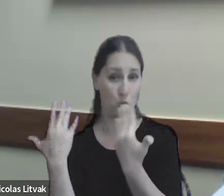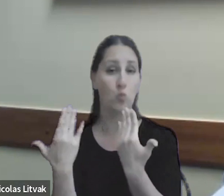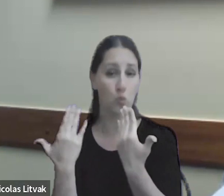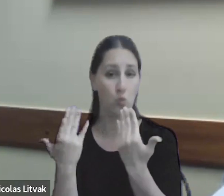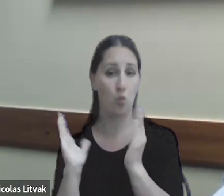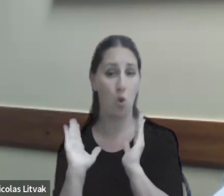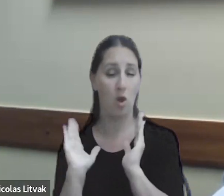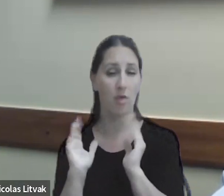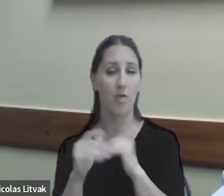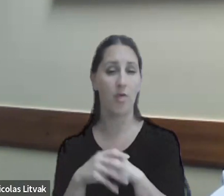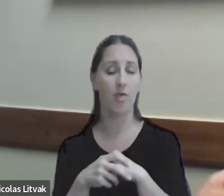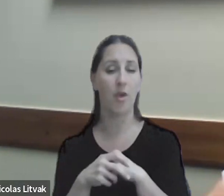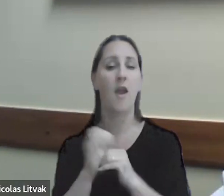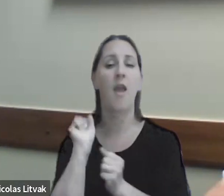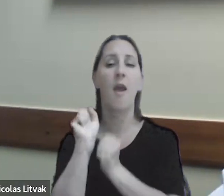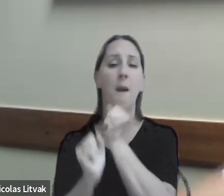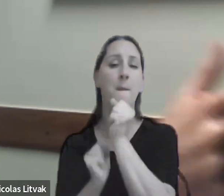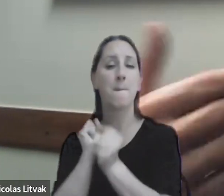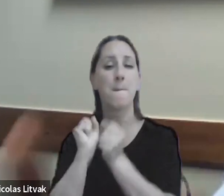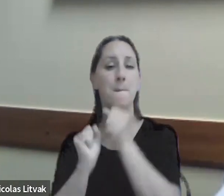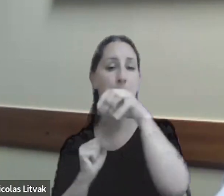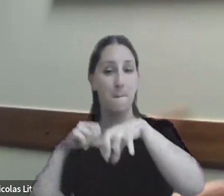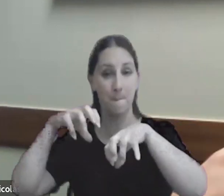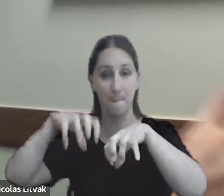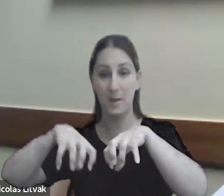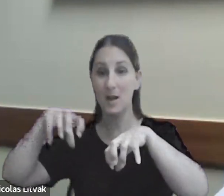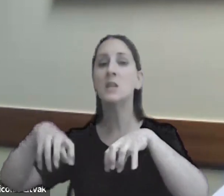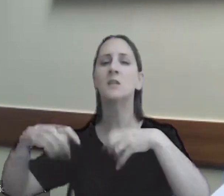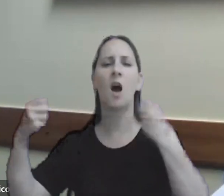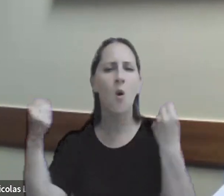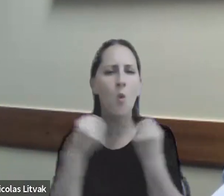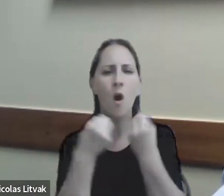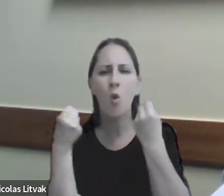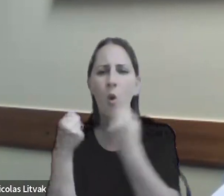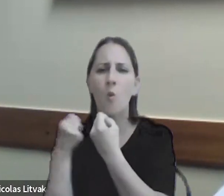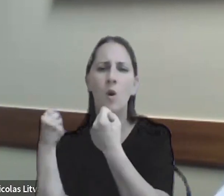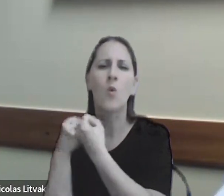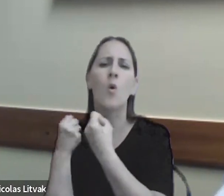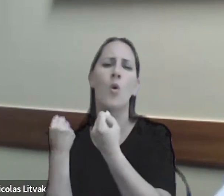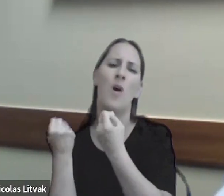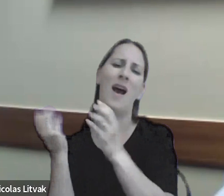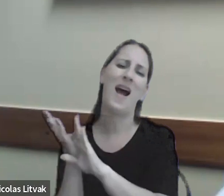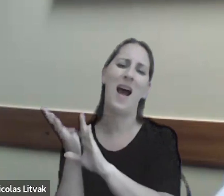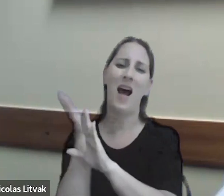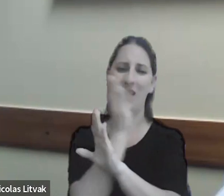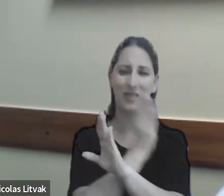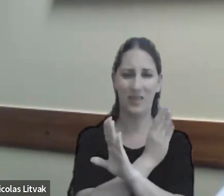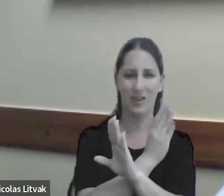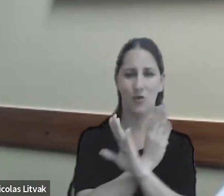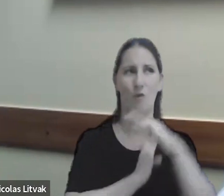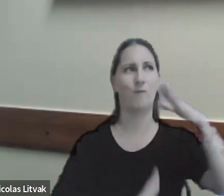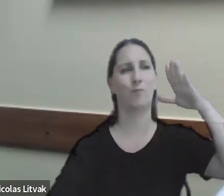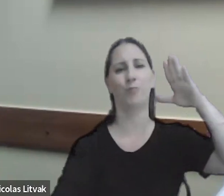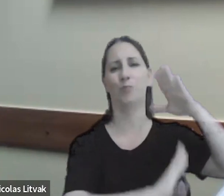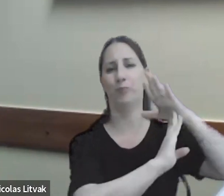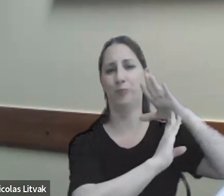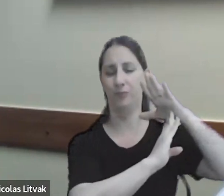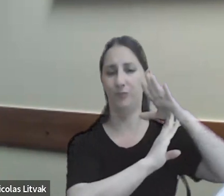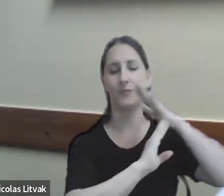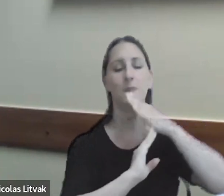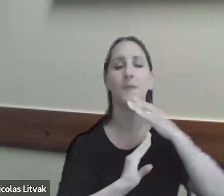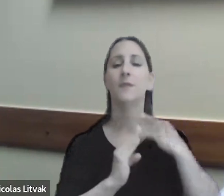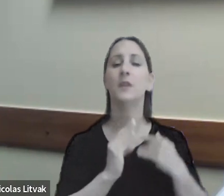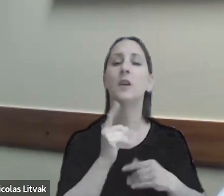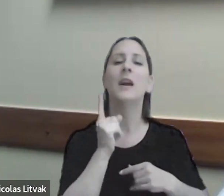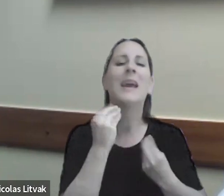empresas hacer hacer acuerdos justamente anticipados con el fisco de cómo van a operar o qué